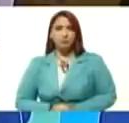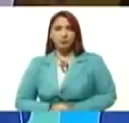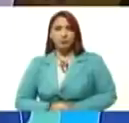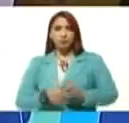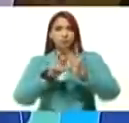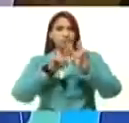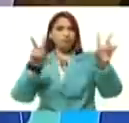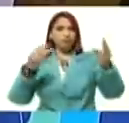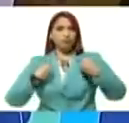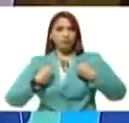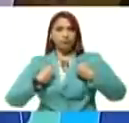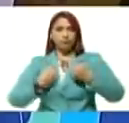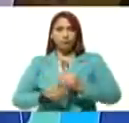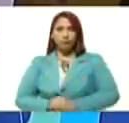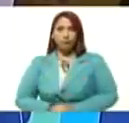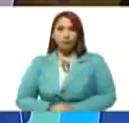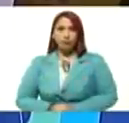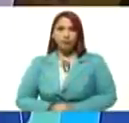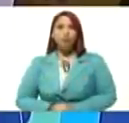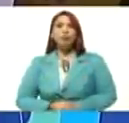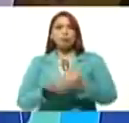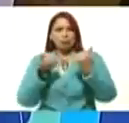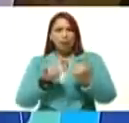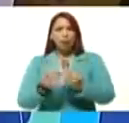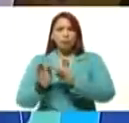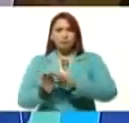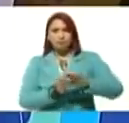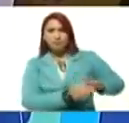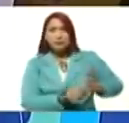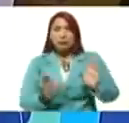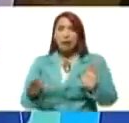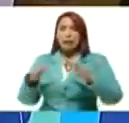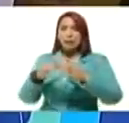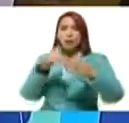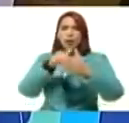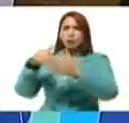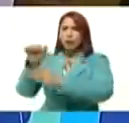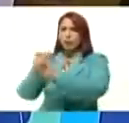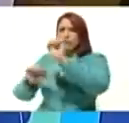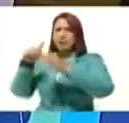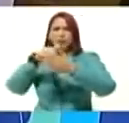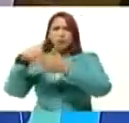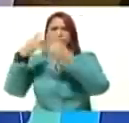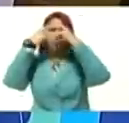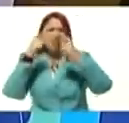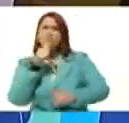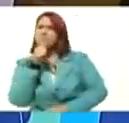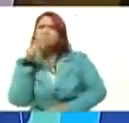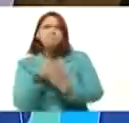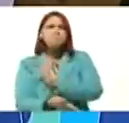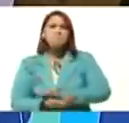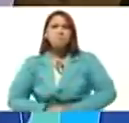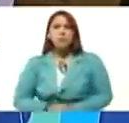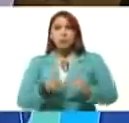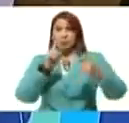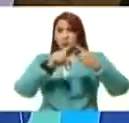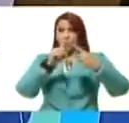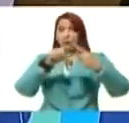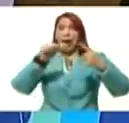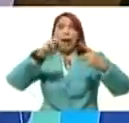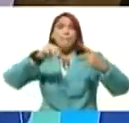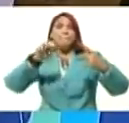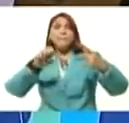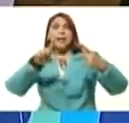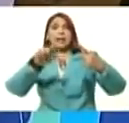la Paz y la Vida. Equipo electoral y defensa del voto, los expertos, Francisco Amelias,